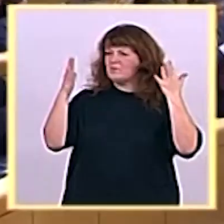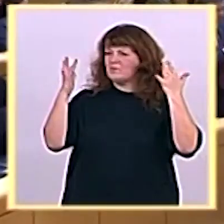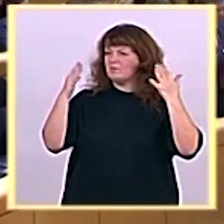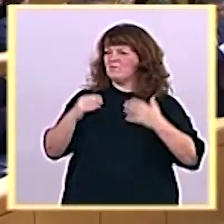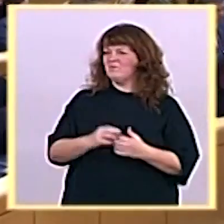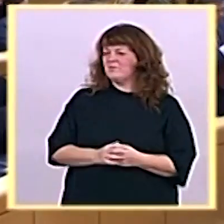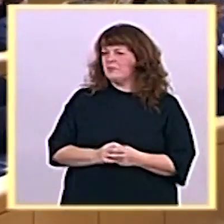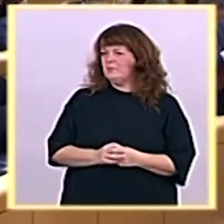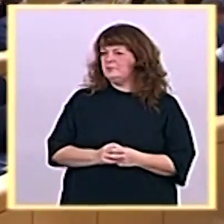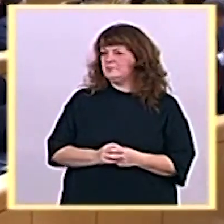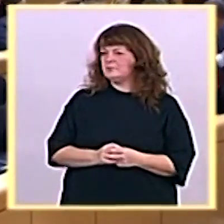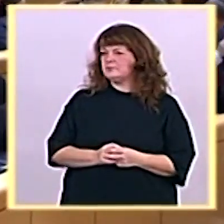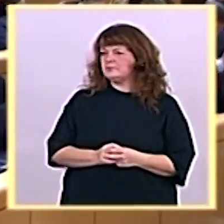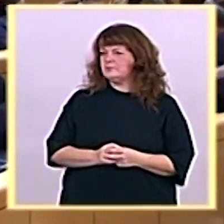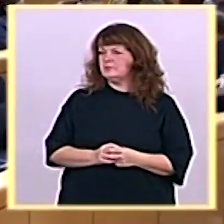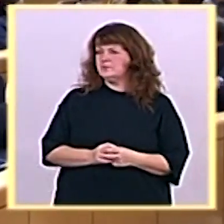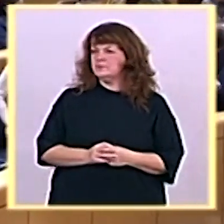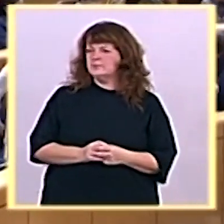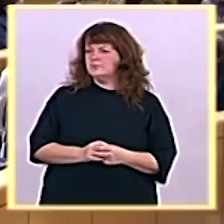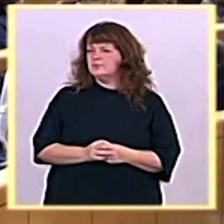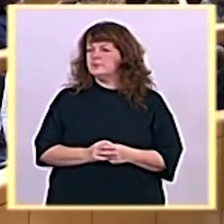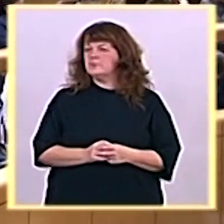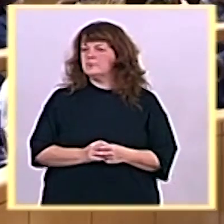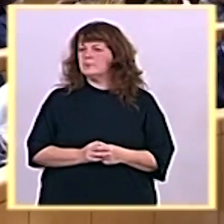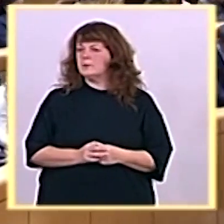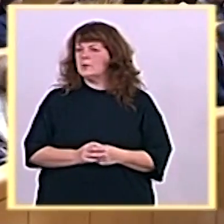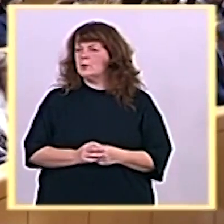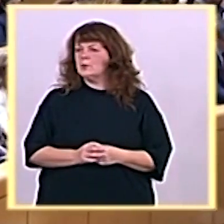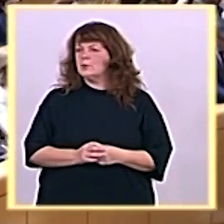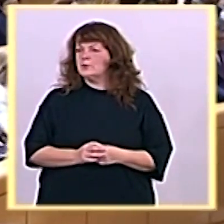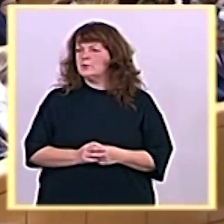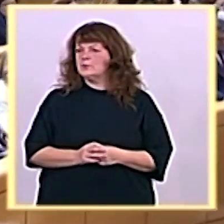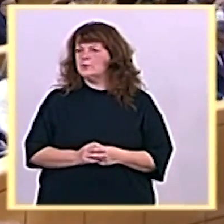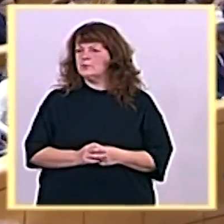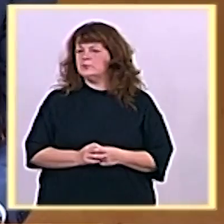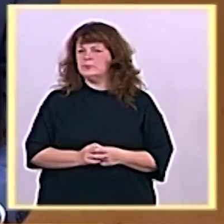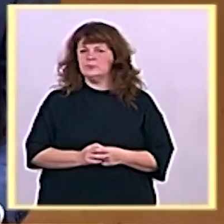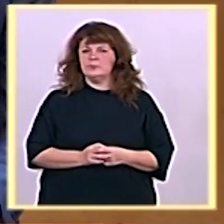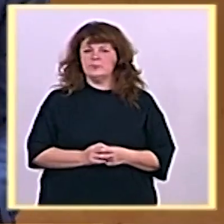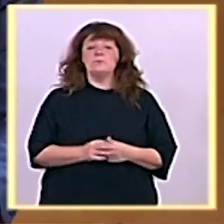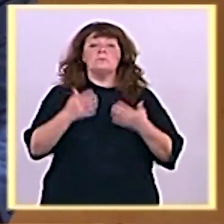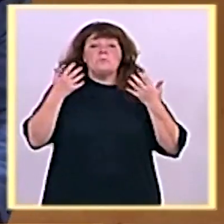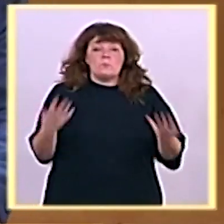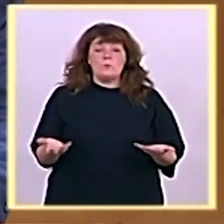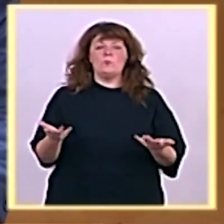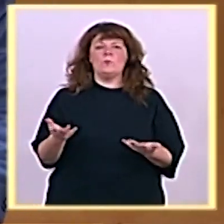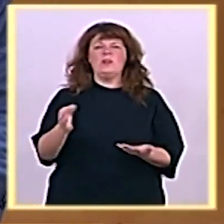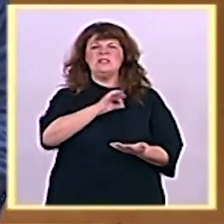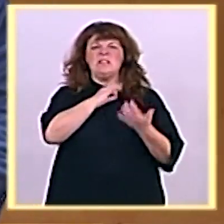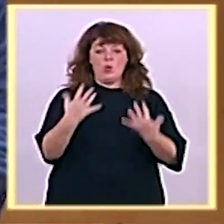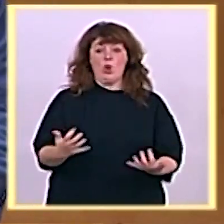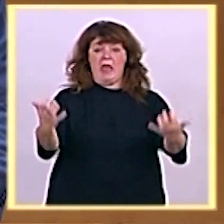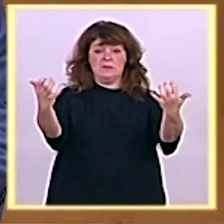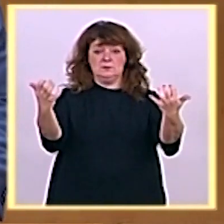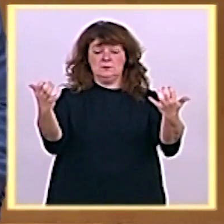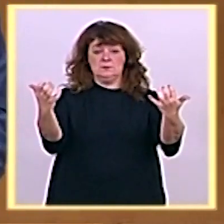Con ello, señorías, cumplimos con un compromiso de